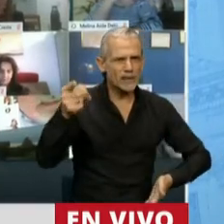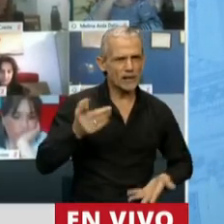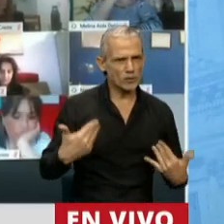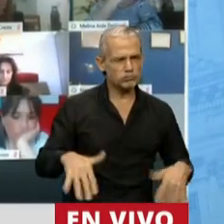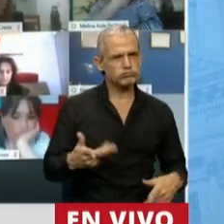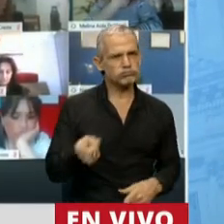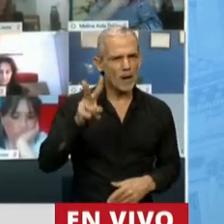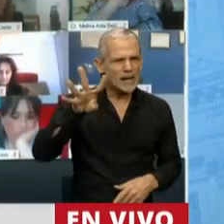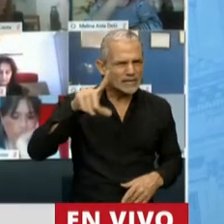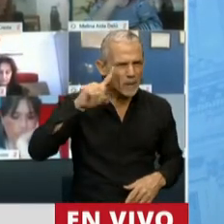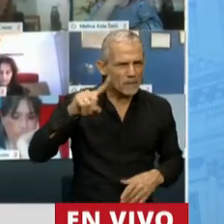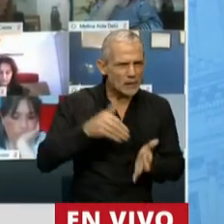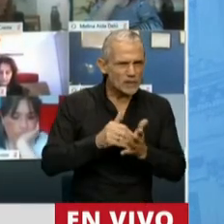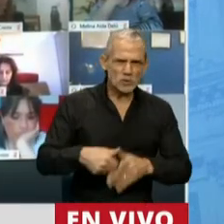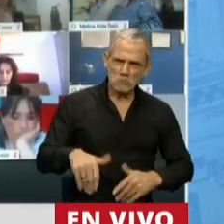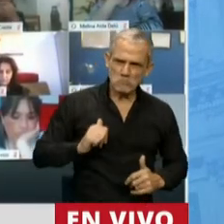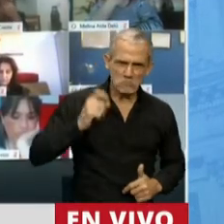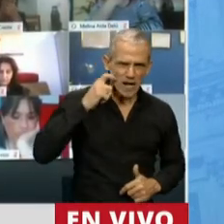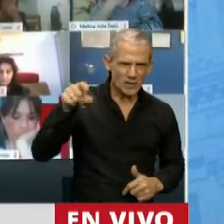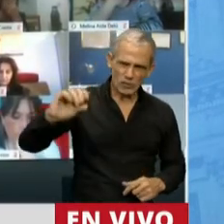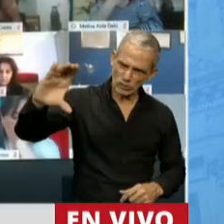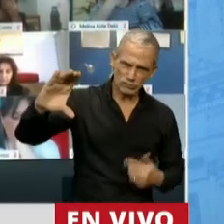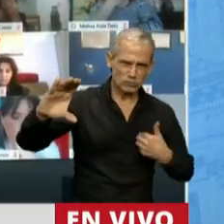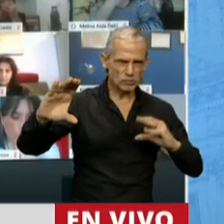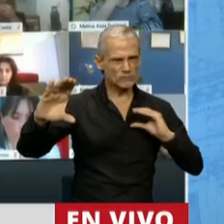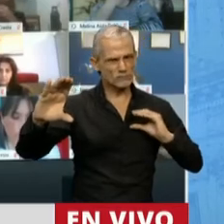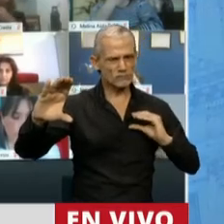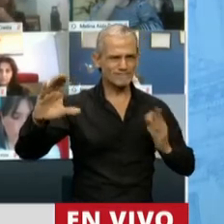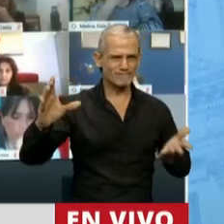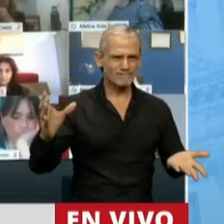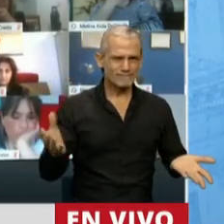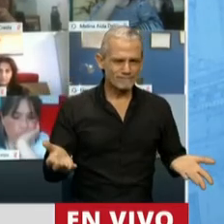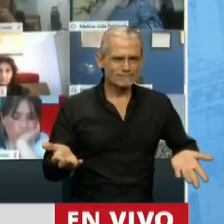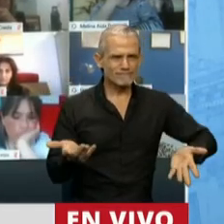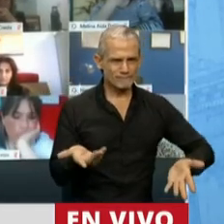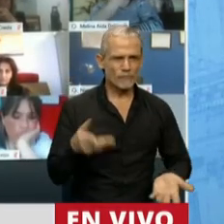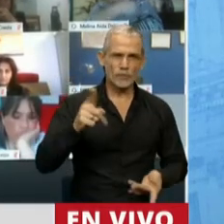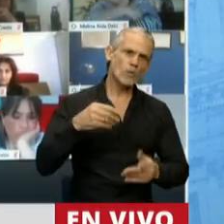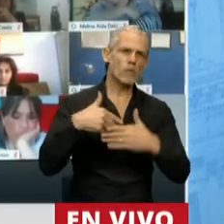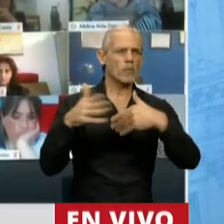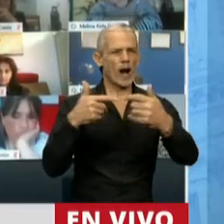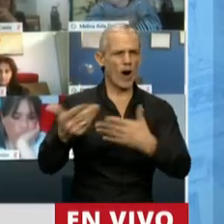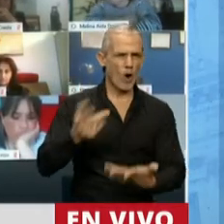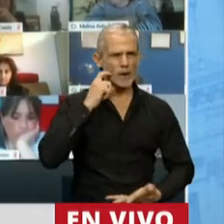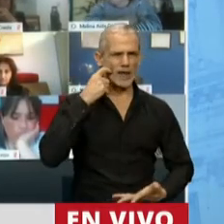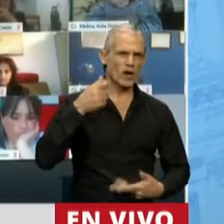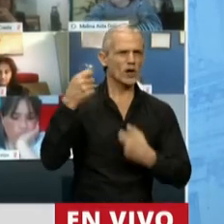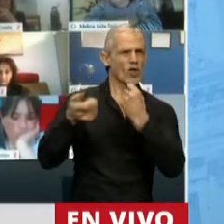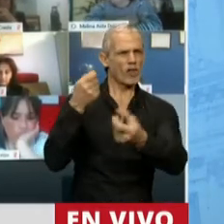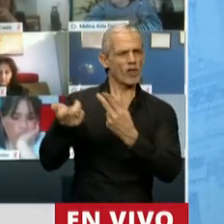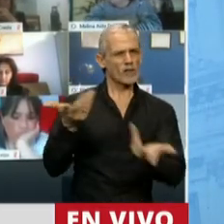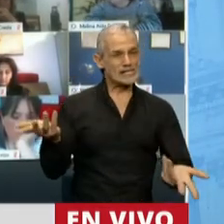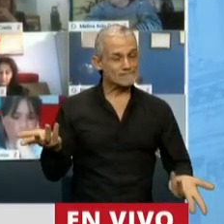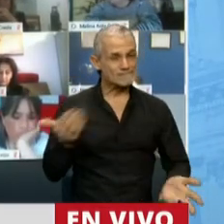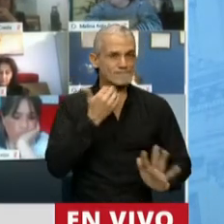destacaba 23.000 millones de pesos de aportes a la provincia de Entre Ríos, mucho para ahora, etcétera, etcétera. No sé